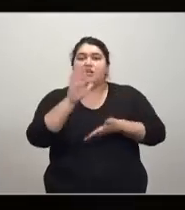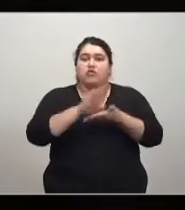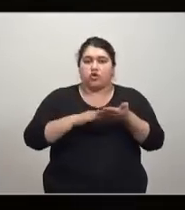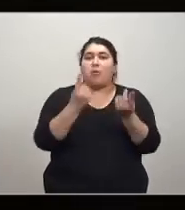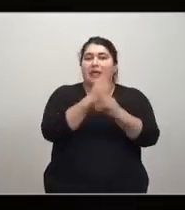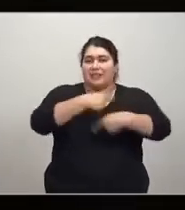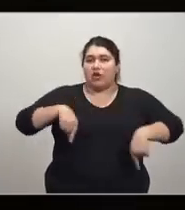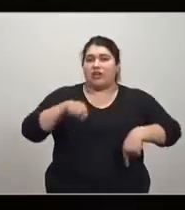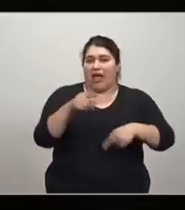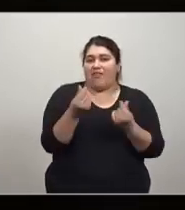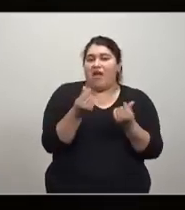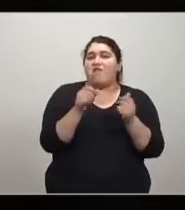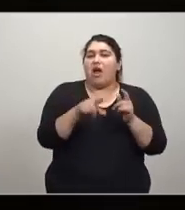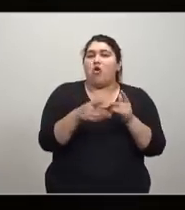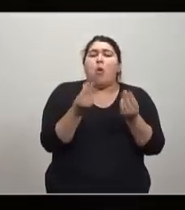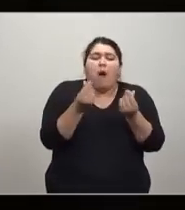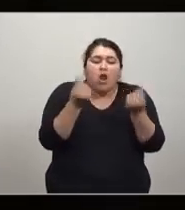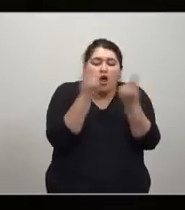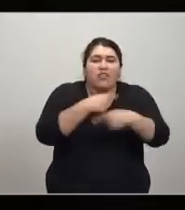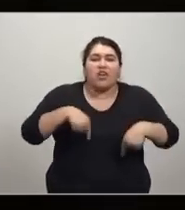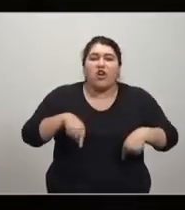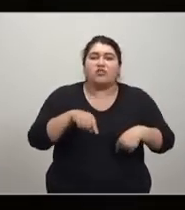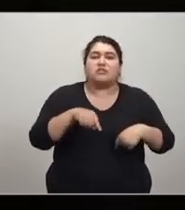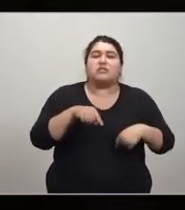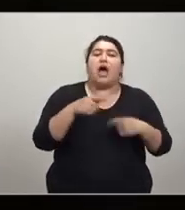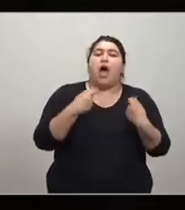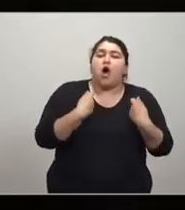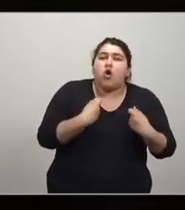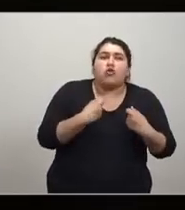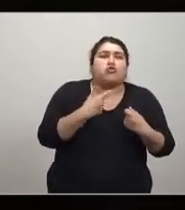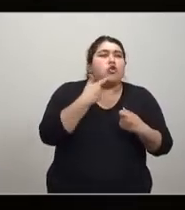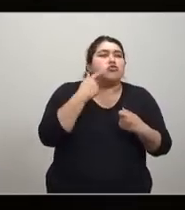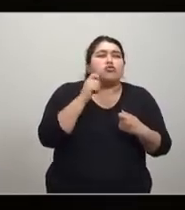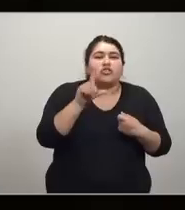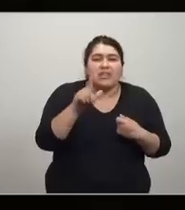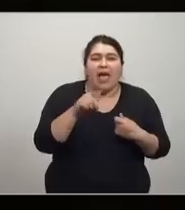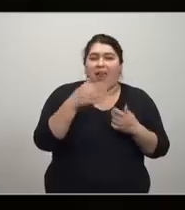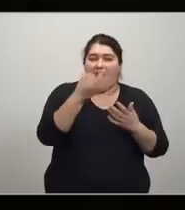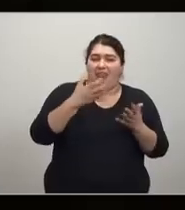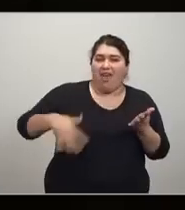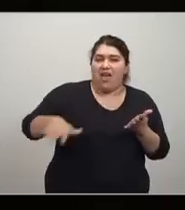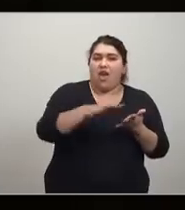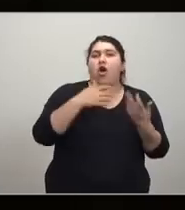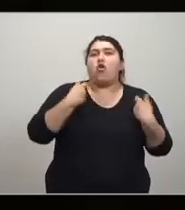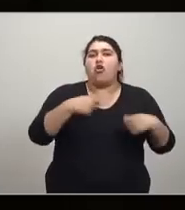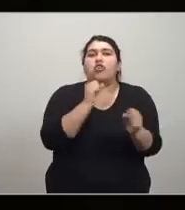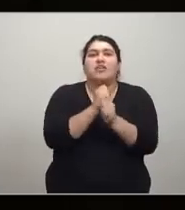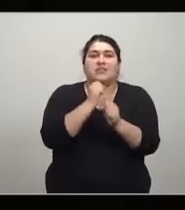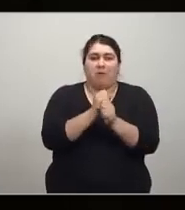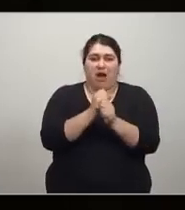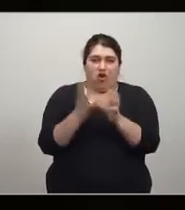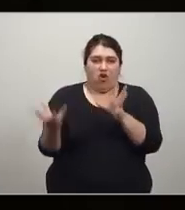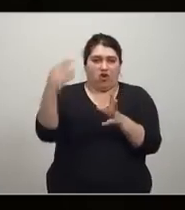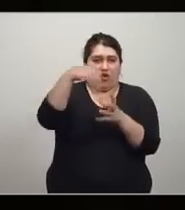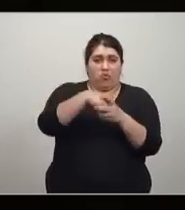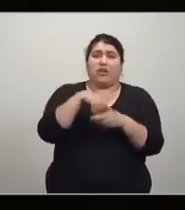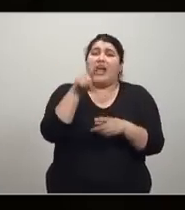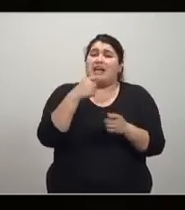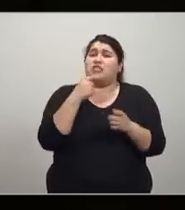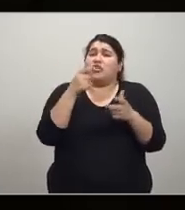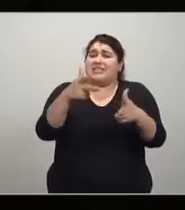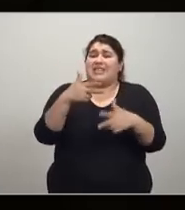objetiva del valor. ¿Cuál es el valor de las cosas? El costo social, si ustedes quieren el costo del trabajo incorporado, eso decía Marx.